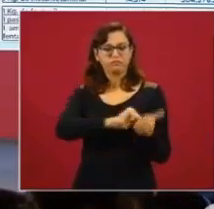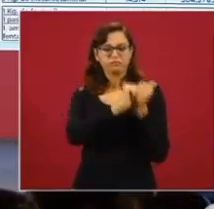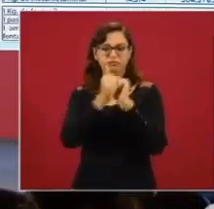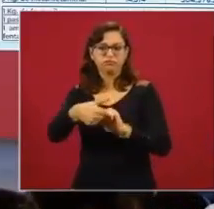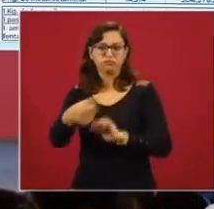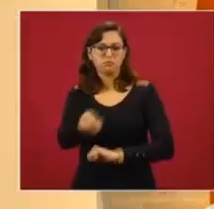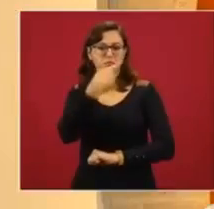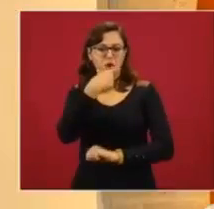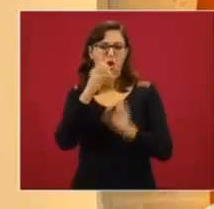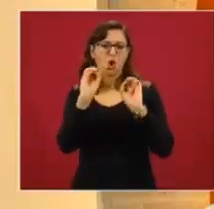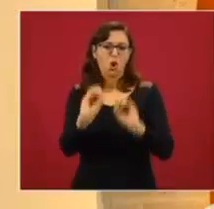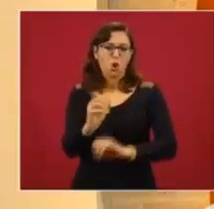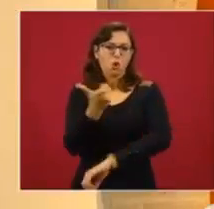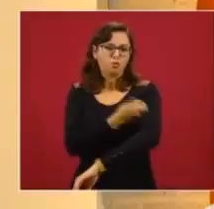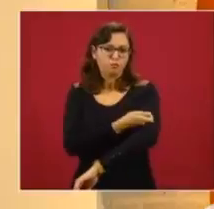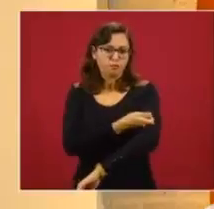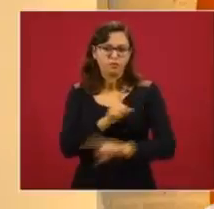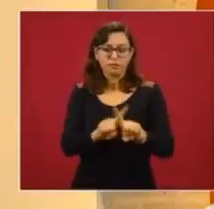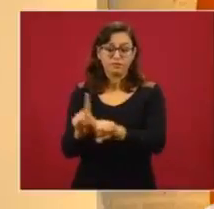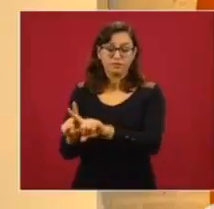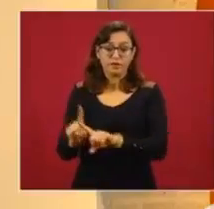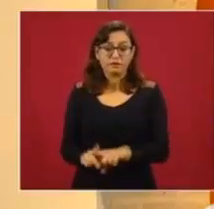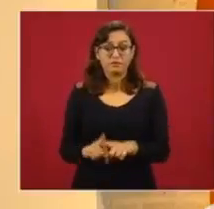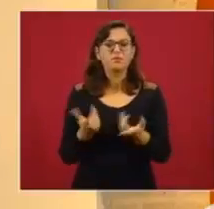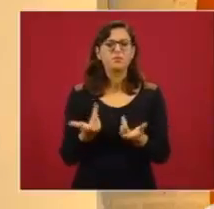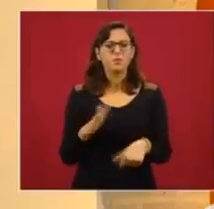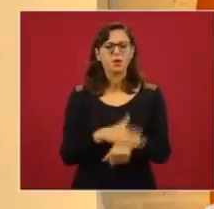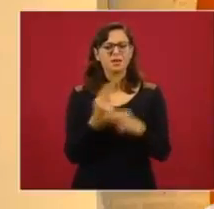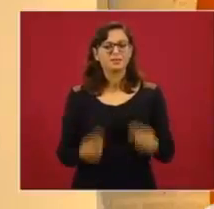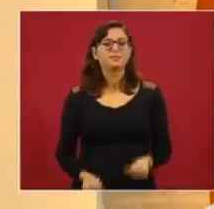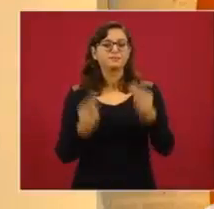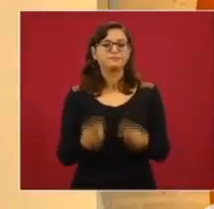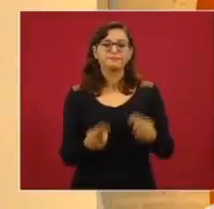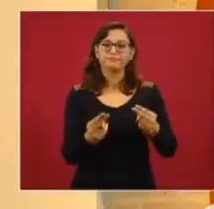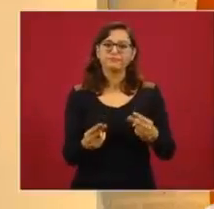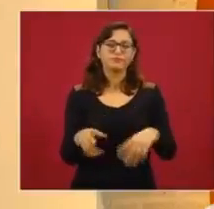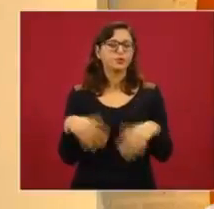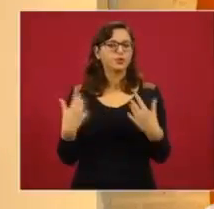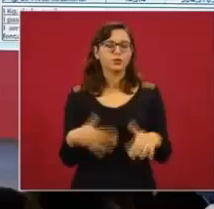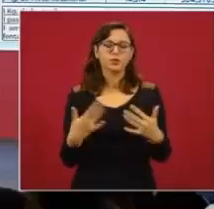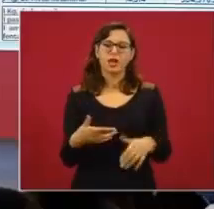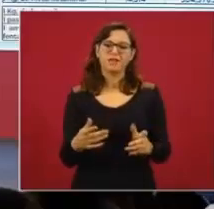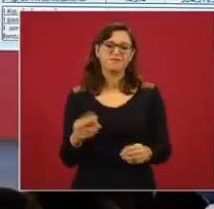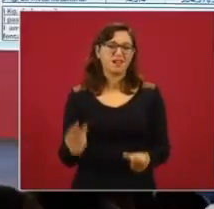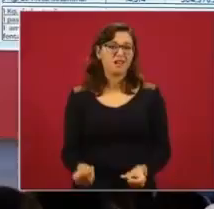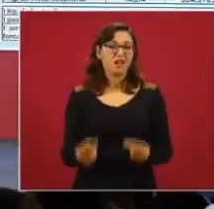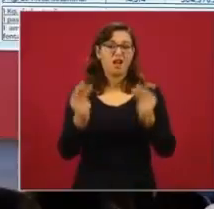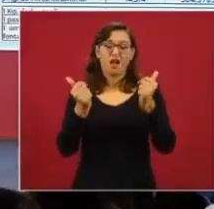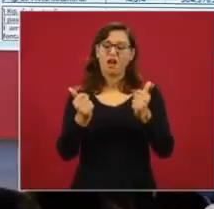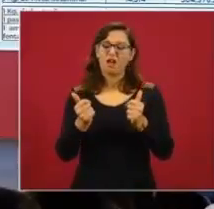tráfico del fentanilo es más redituable? Es sumamente adictivo por estas condiciones que tenemos aquí, la